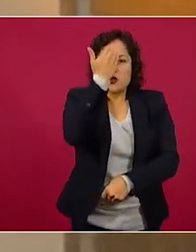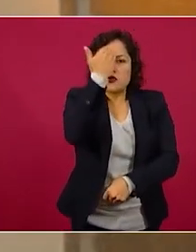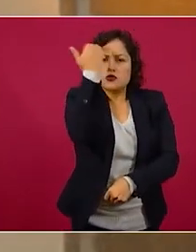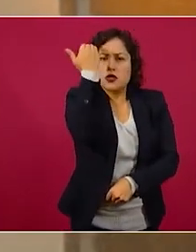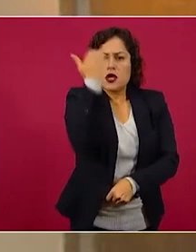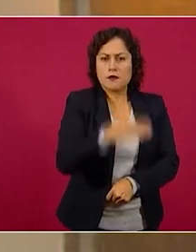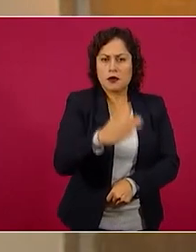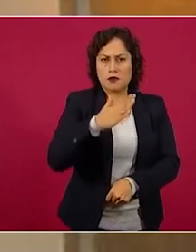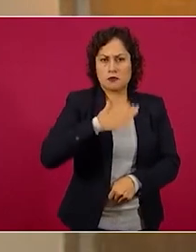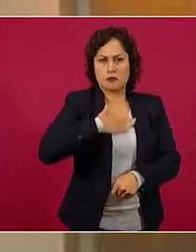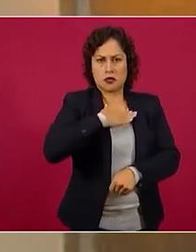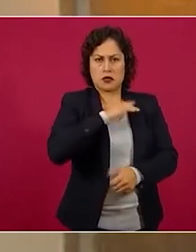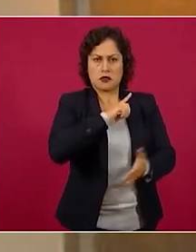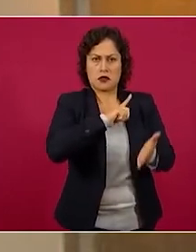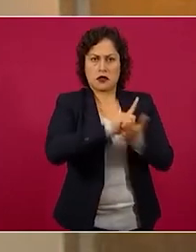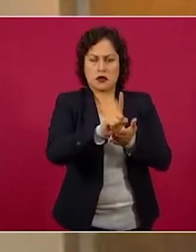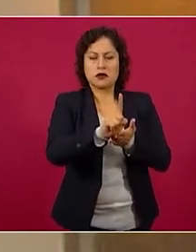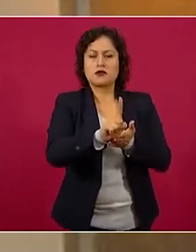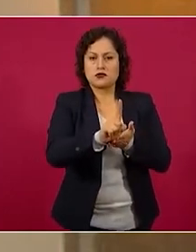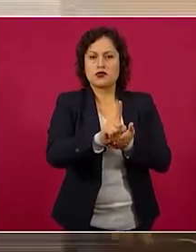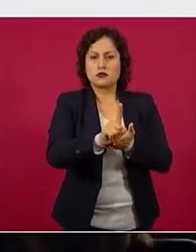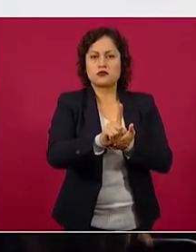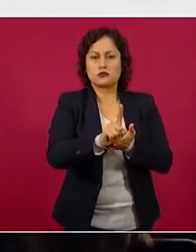dar a conocer